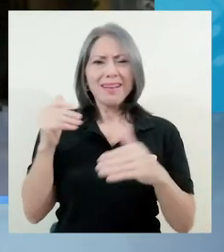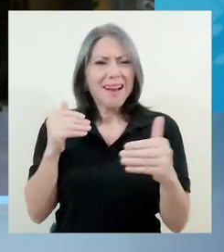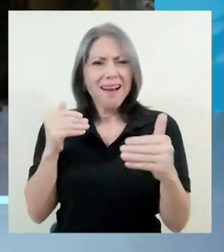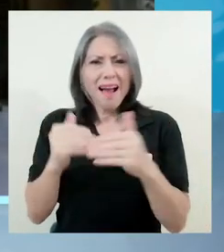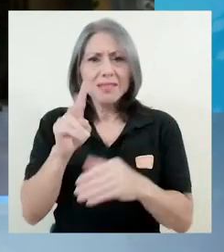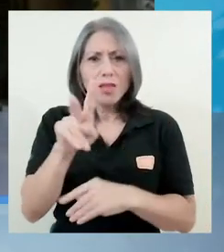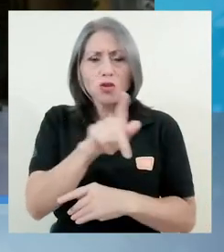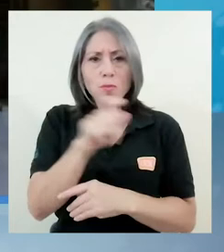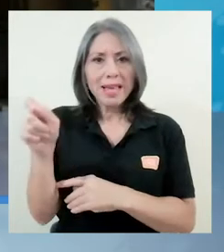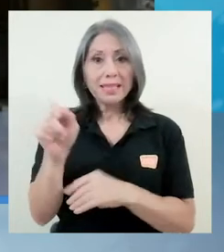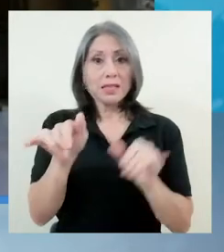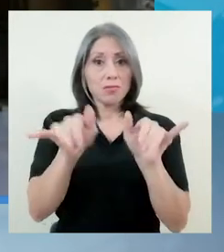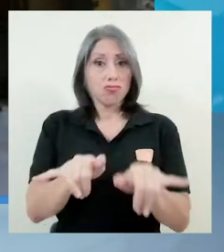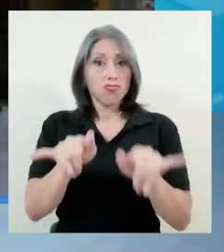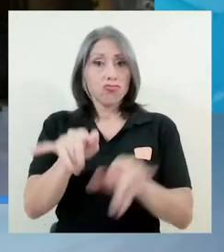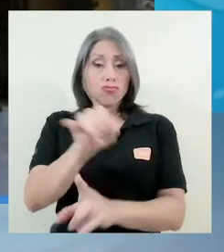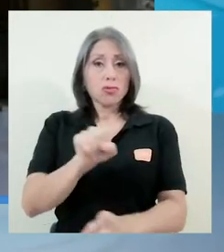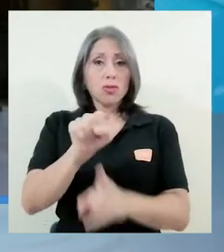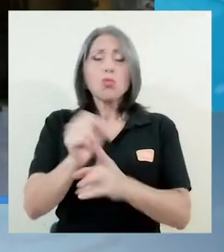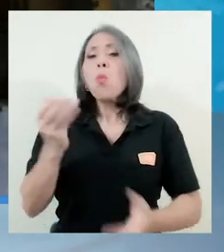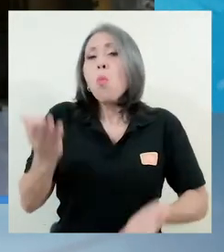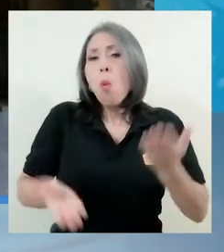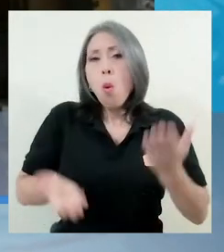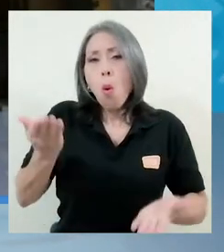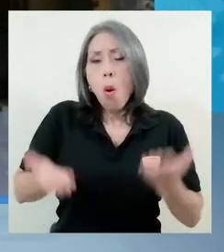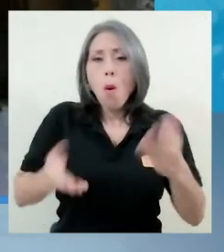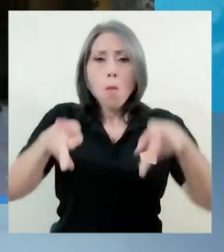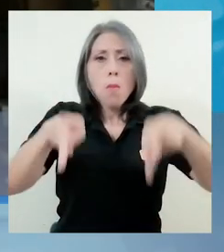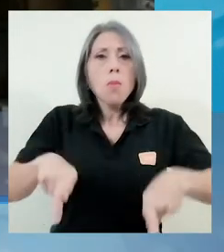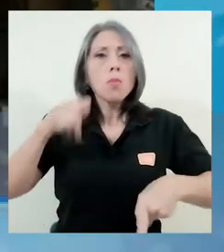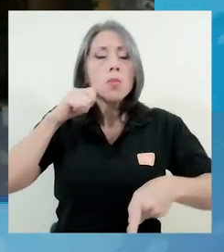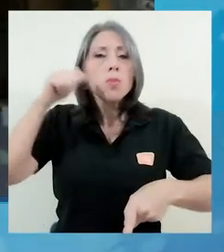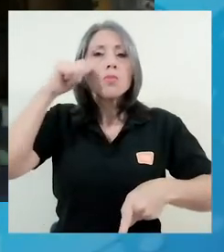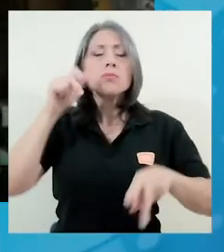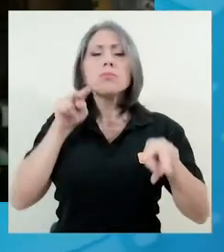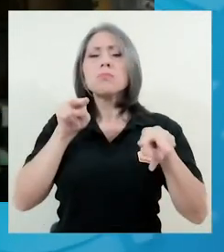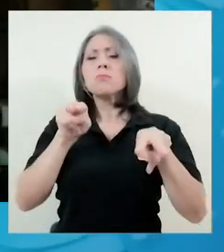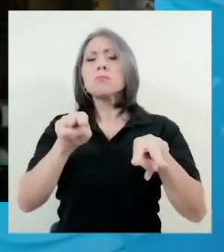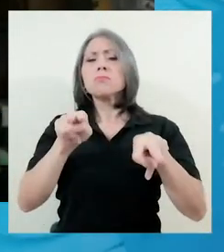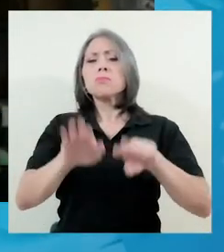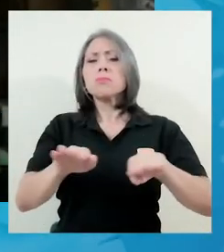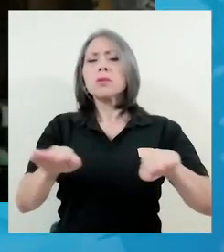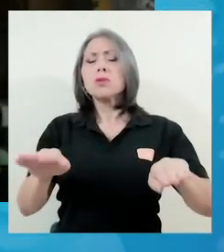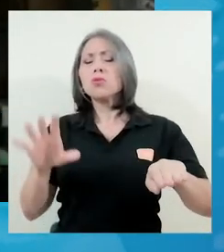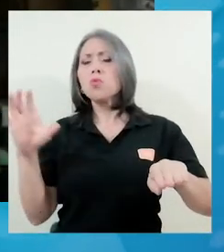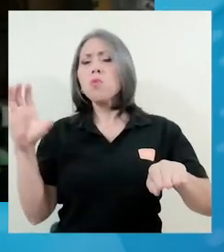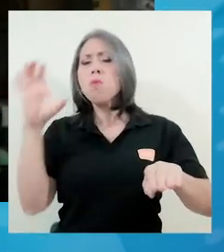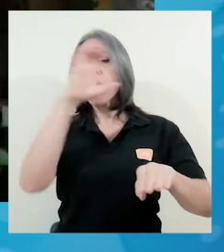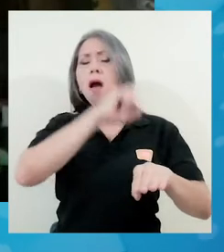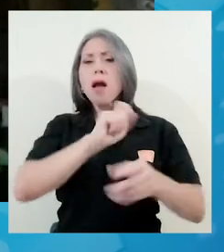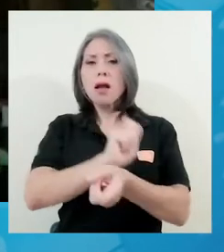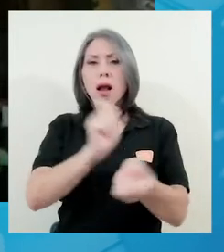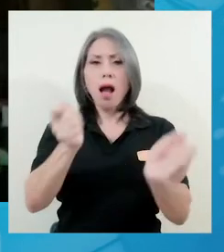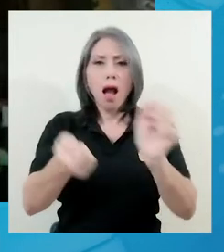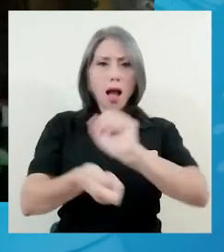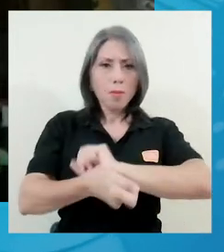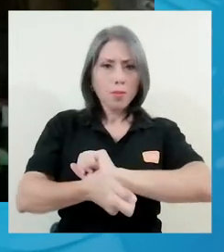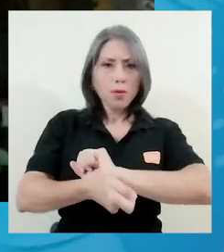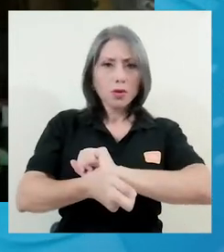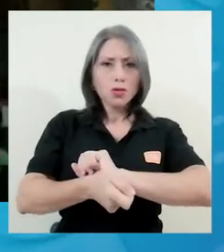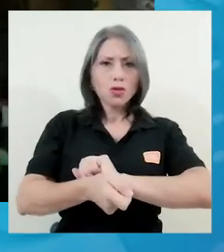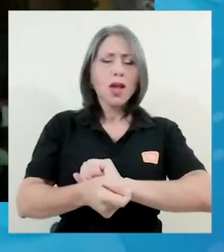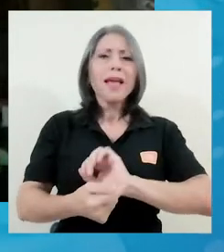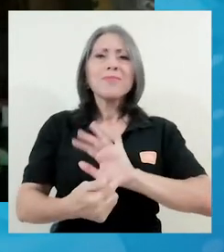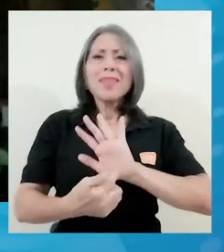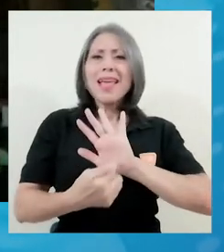de esta condición, probablemente los adultos hayan notado cambios en los niños y en las niñas. La expresión del